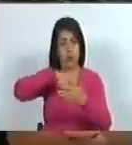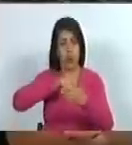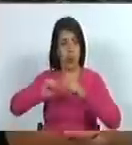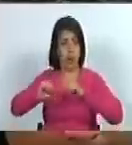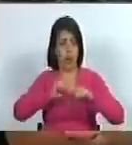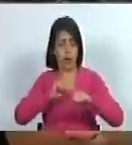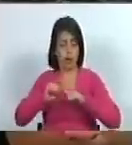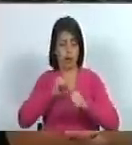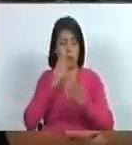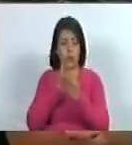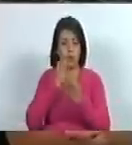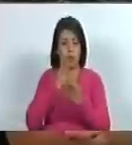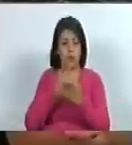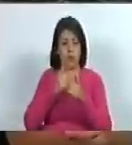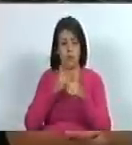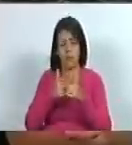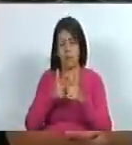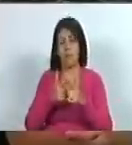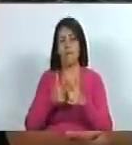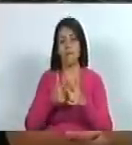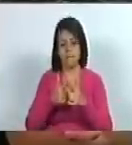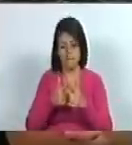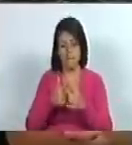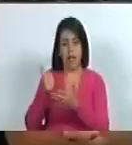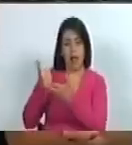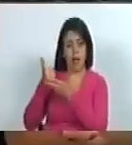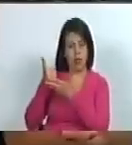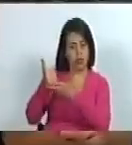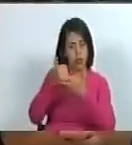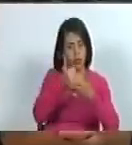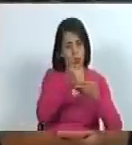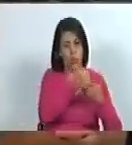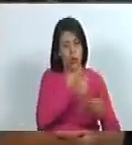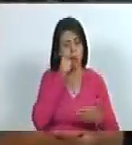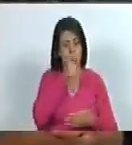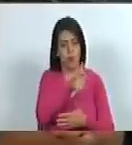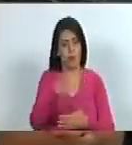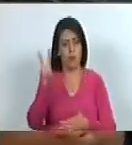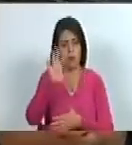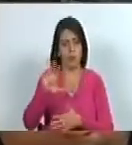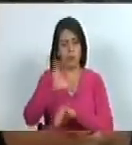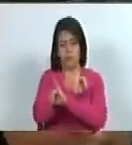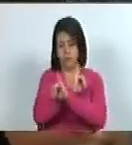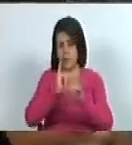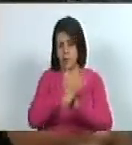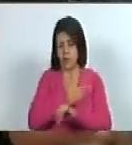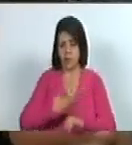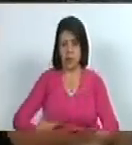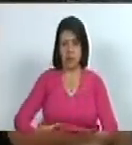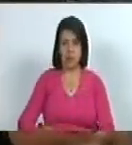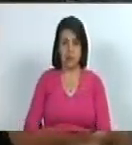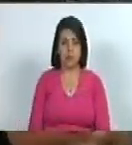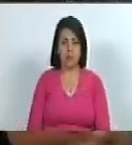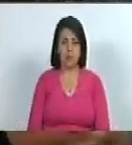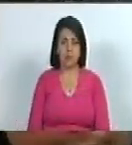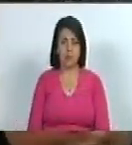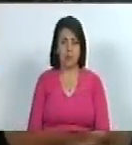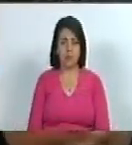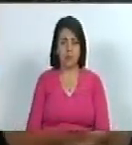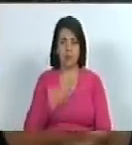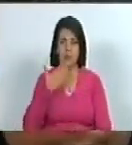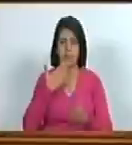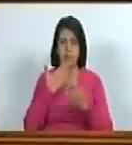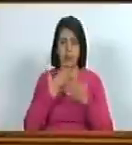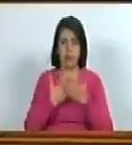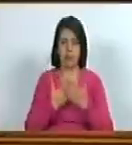acciones siempre y cuando sea el beneficio del pueblo venezolano es todo presidente muchas gracias